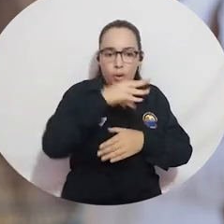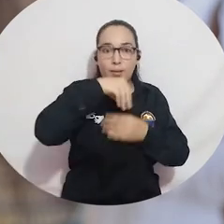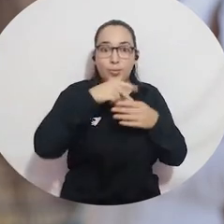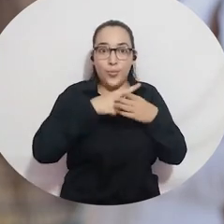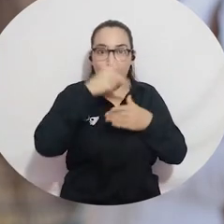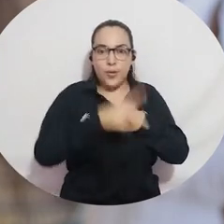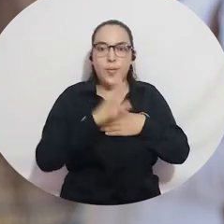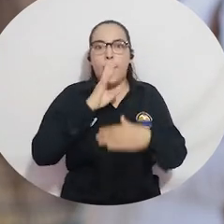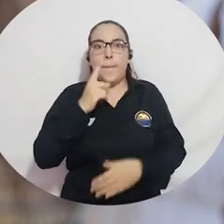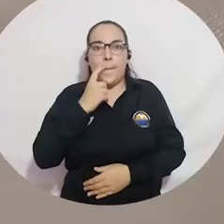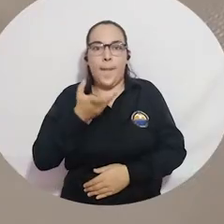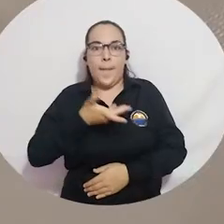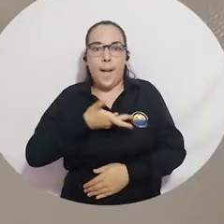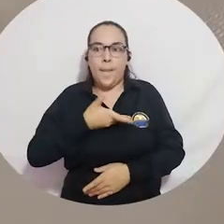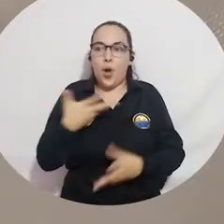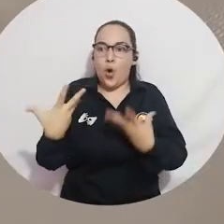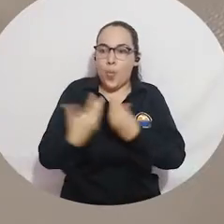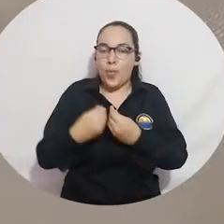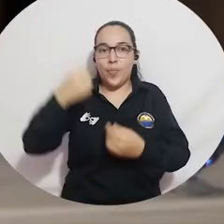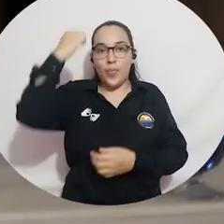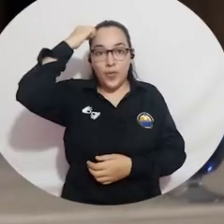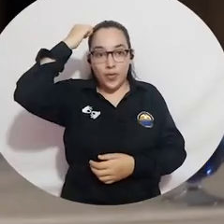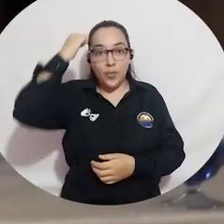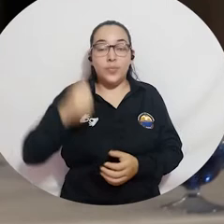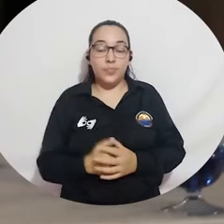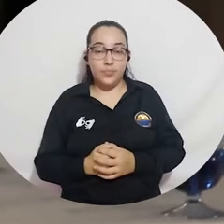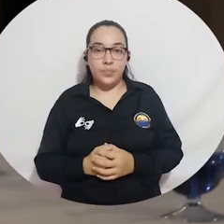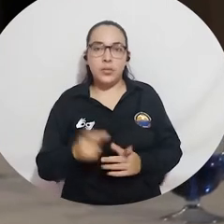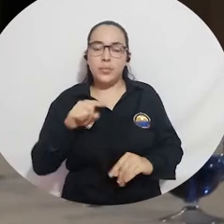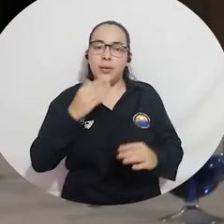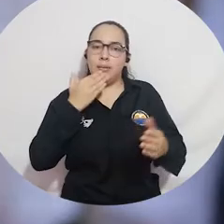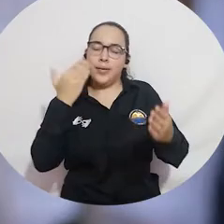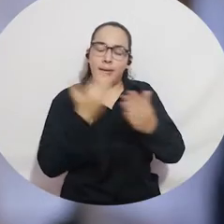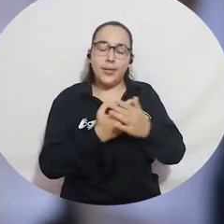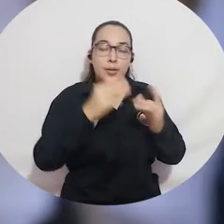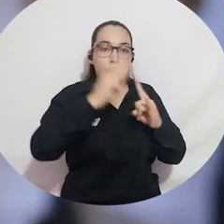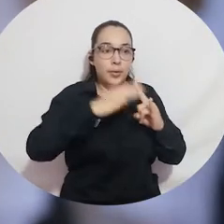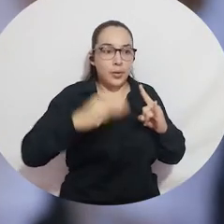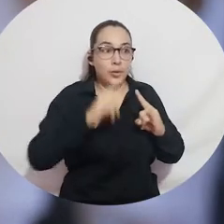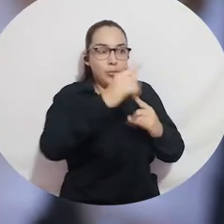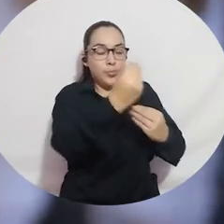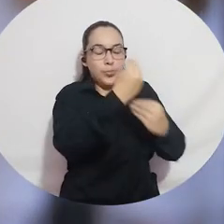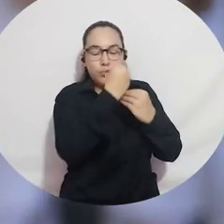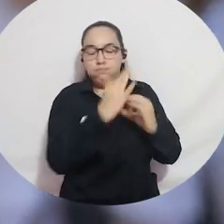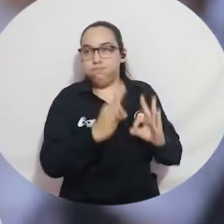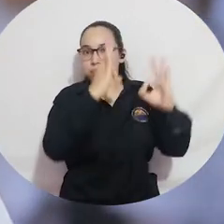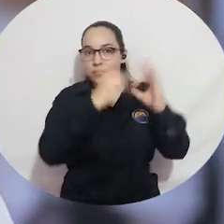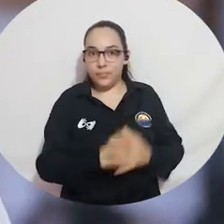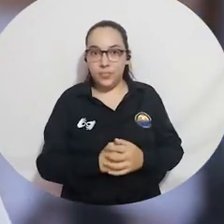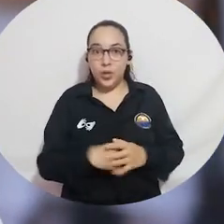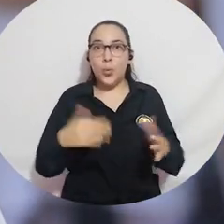compañeros y docentes, y sobre todo agradecerle a la universidad por tan buena formación. Es demasiado gratificante porque realmente